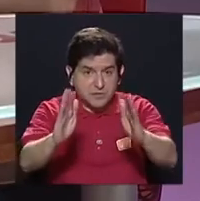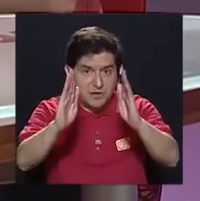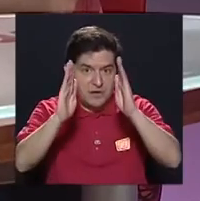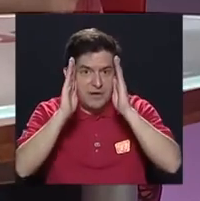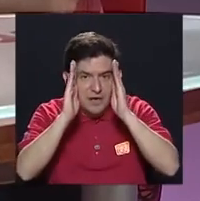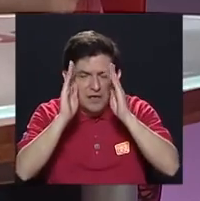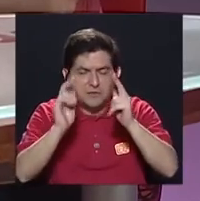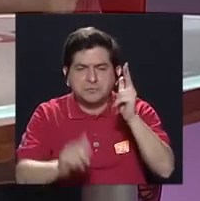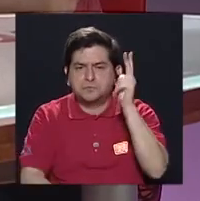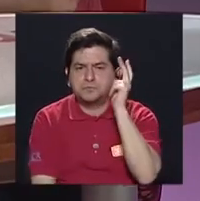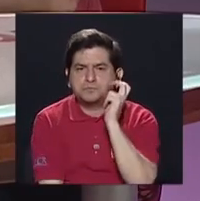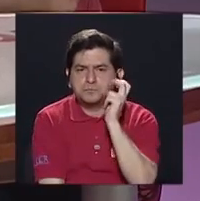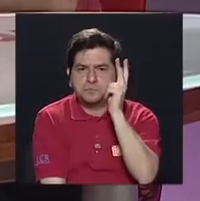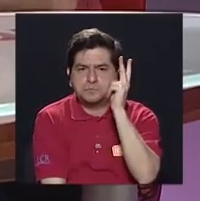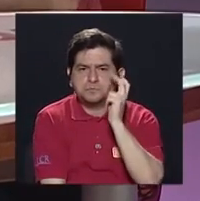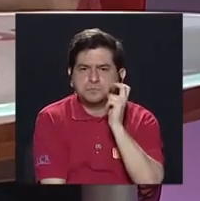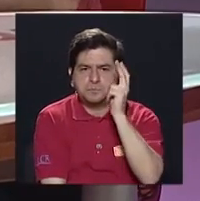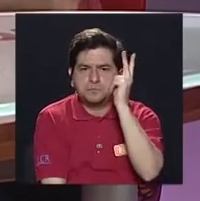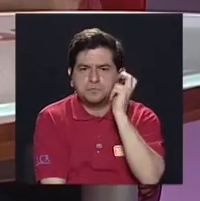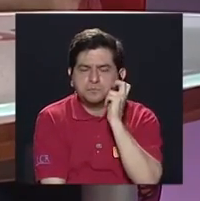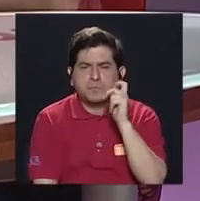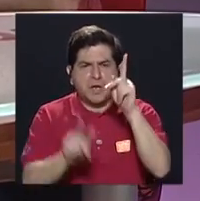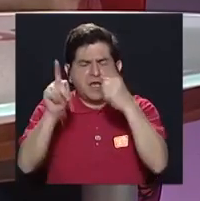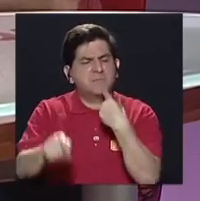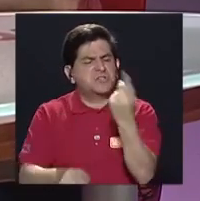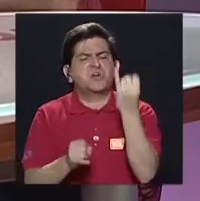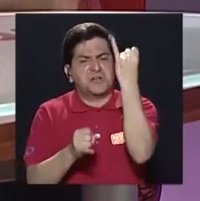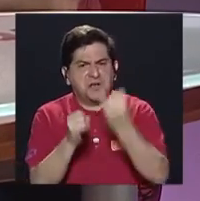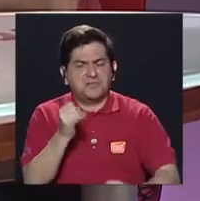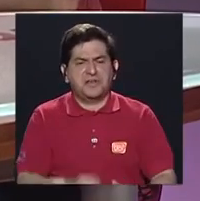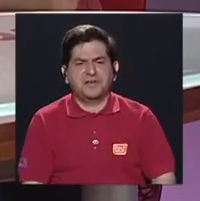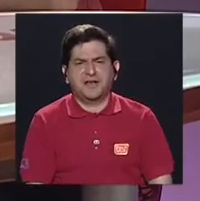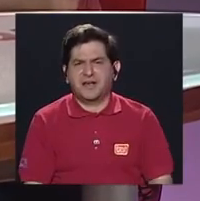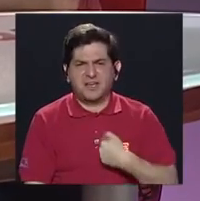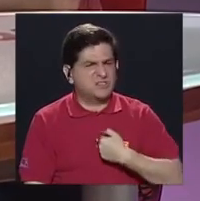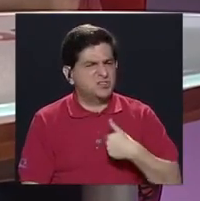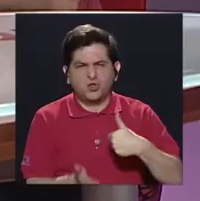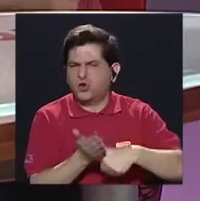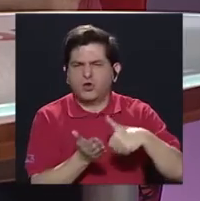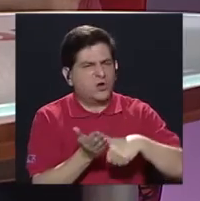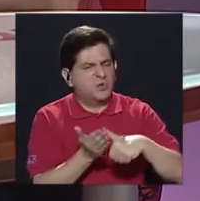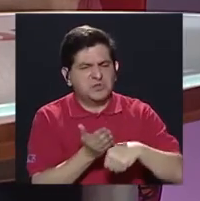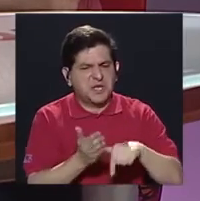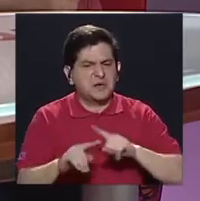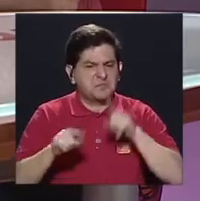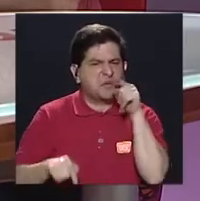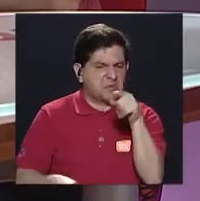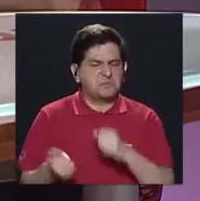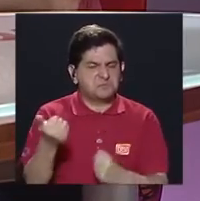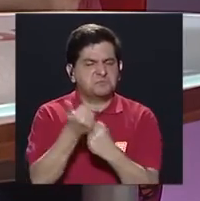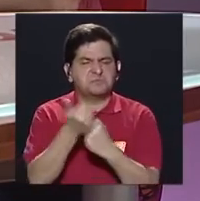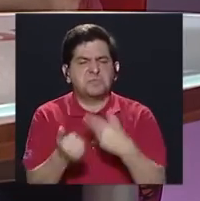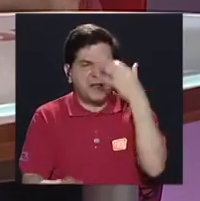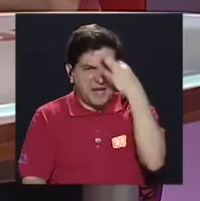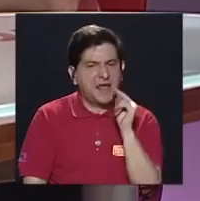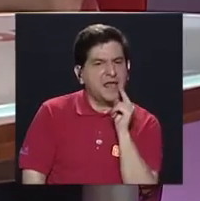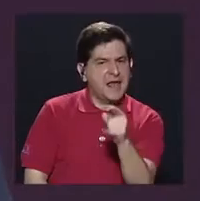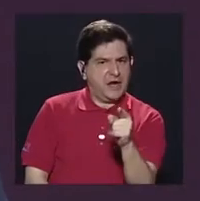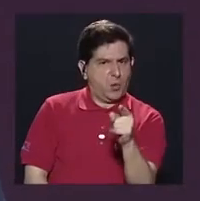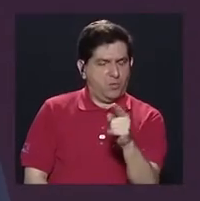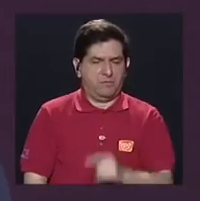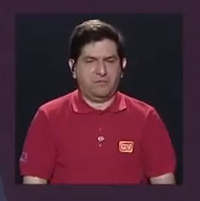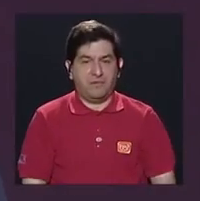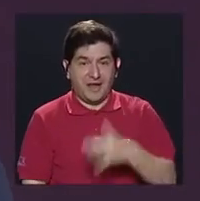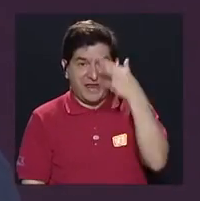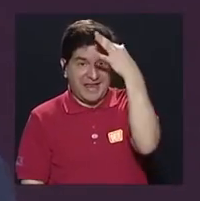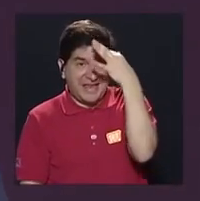nos escuchan. Tanto es así que la gente termina diciendo, no iba a votar, pero voy a votar por usted, porque le creo a usted, porque